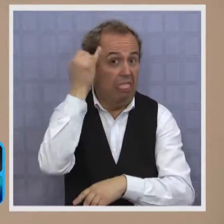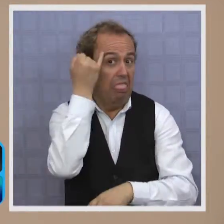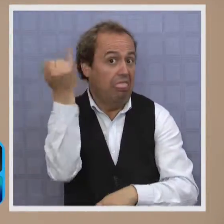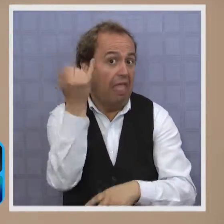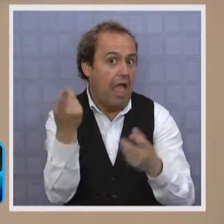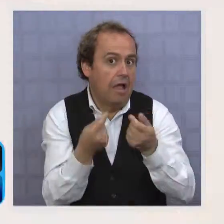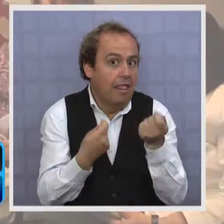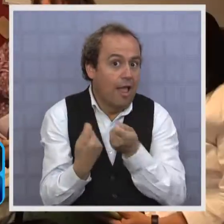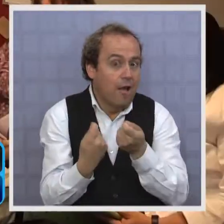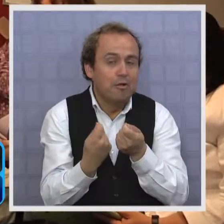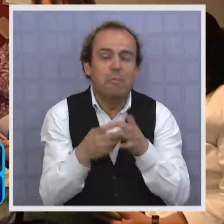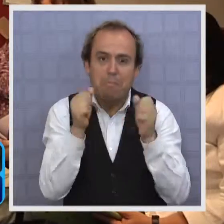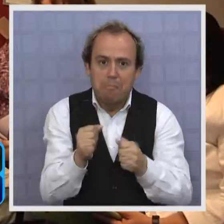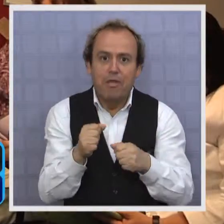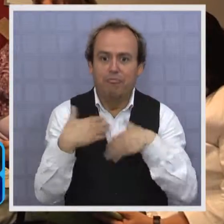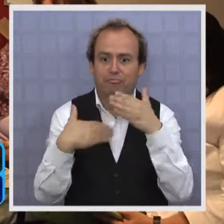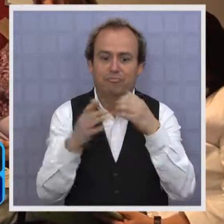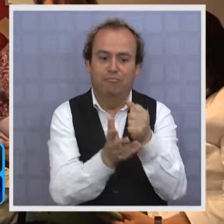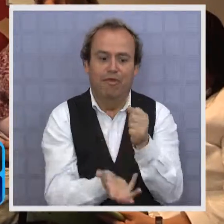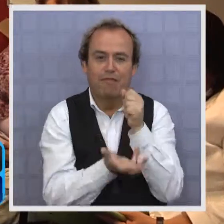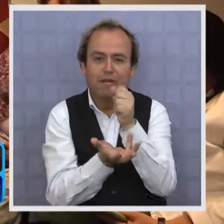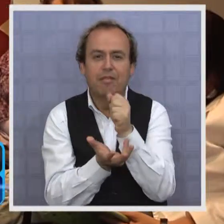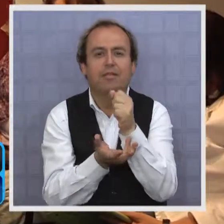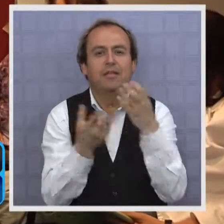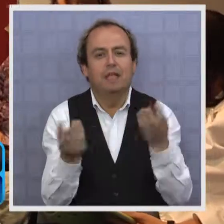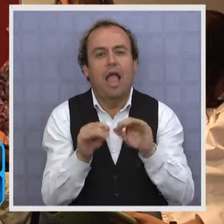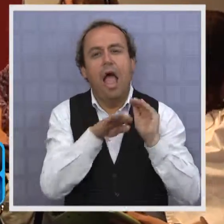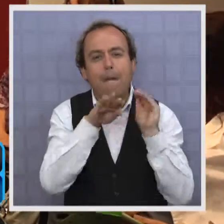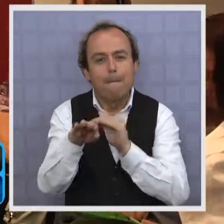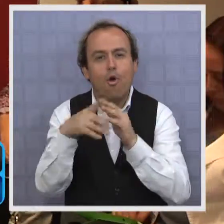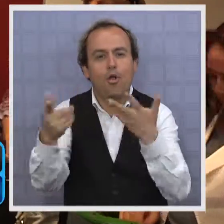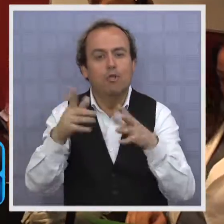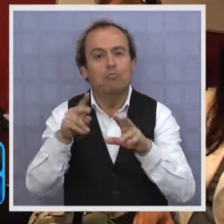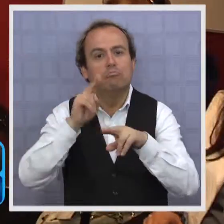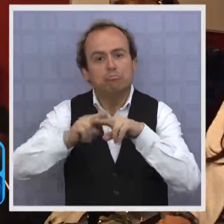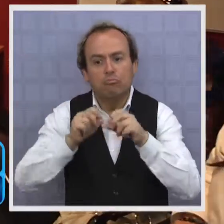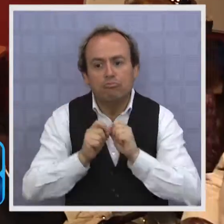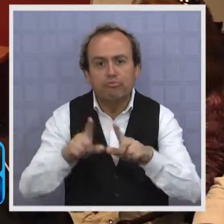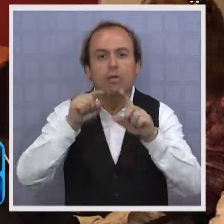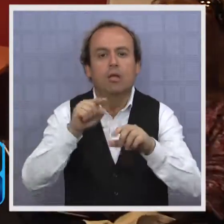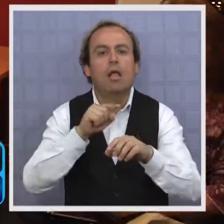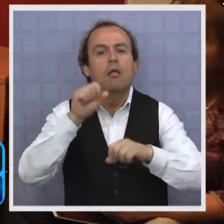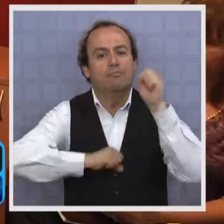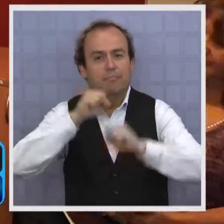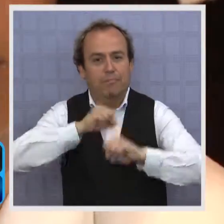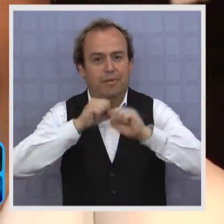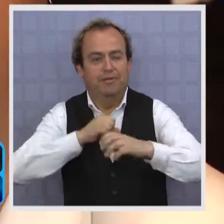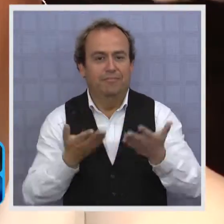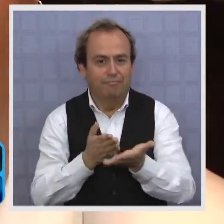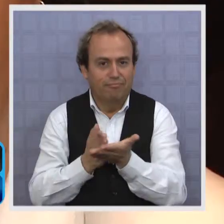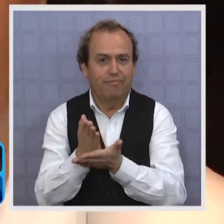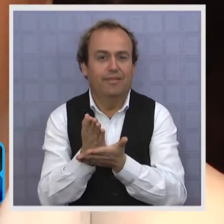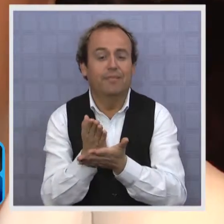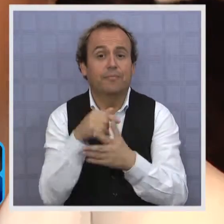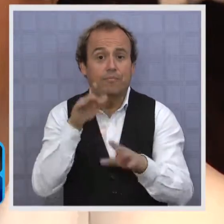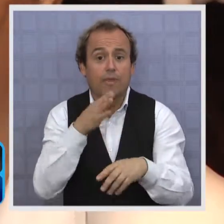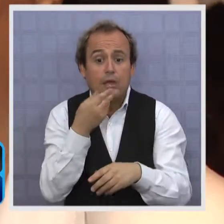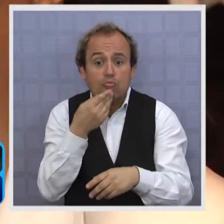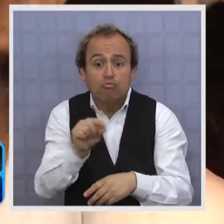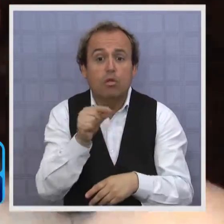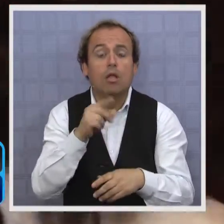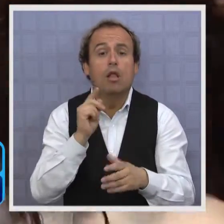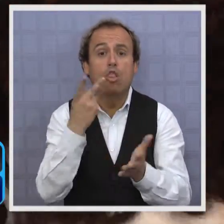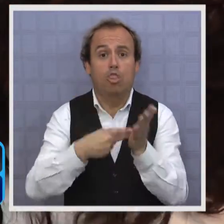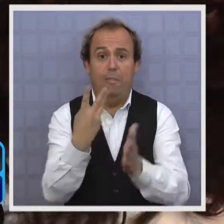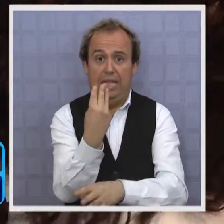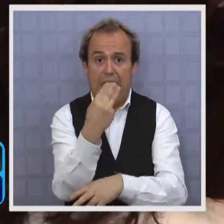interesante de negocios puedan llevarla adelante, entregándoles apoyo para crear su empresa y financiar su inicio. Pero ya se acerca 2013